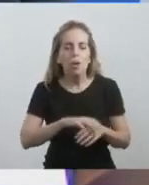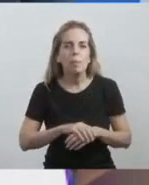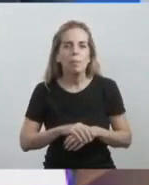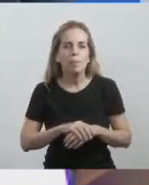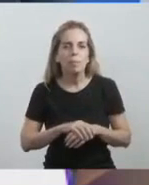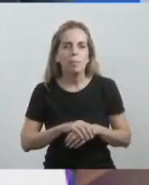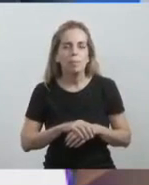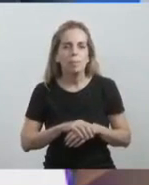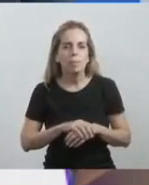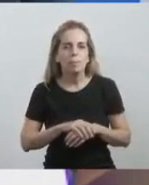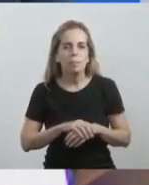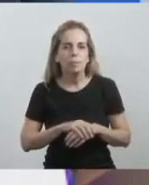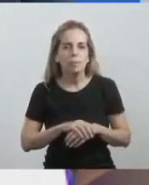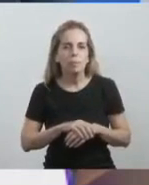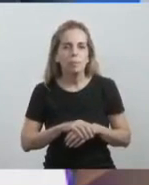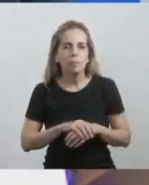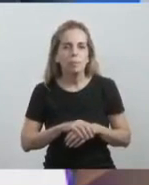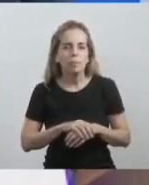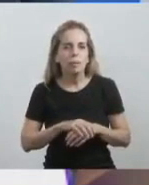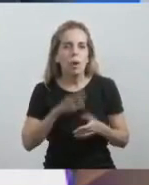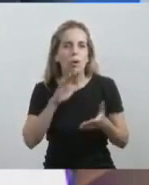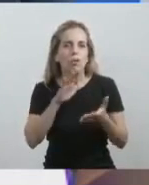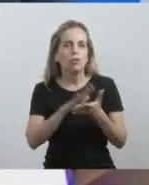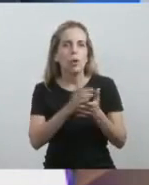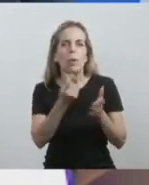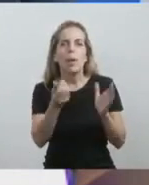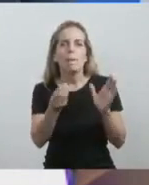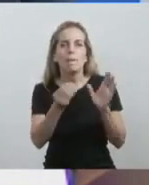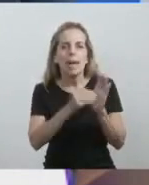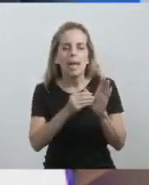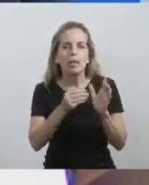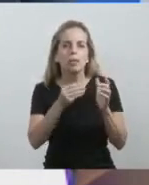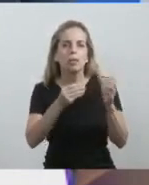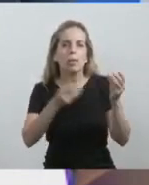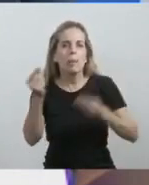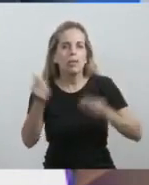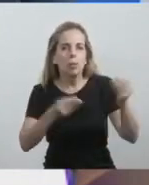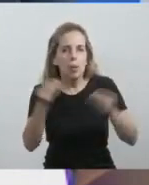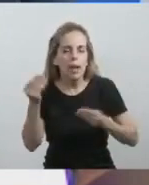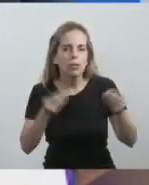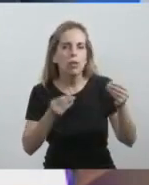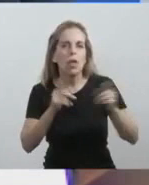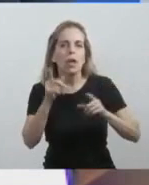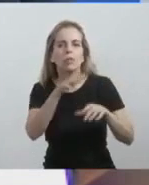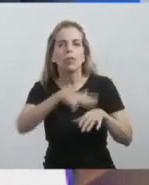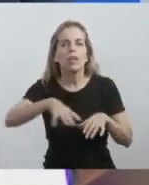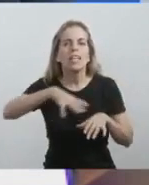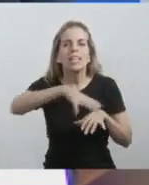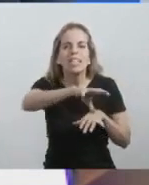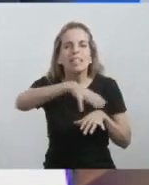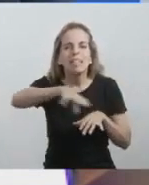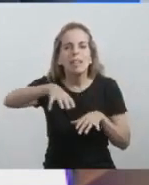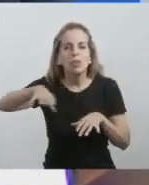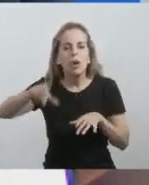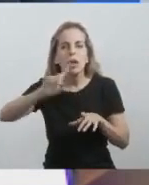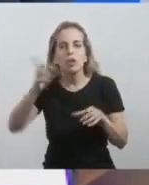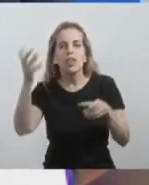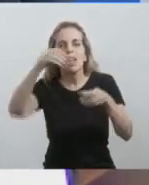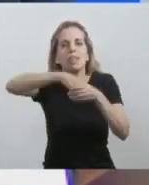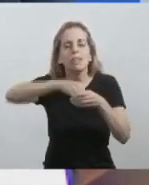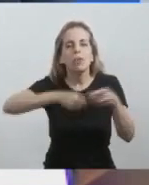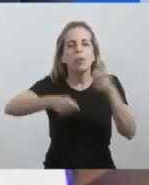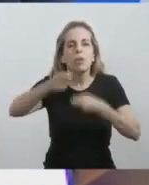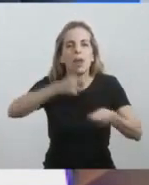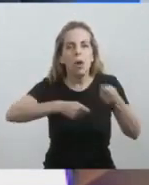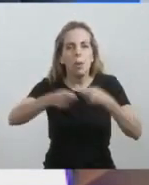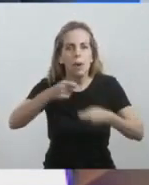entrabes no tarifarios de sectores que están aún al margen del comercio infrabloque.